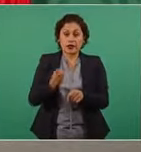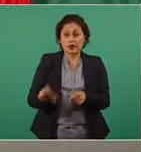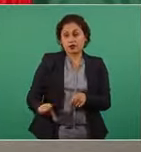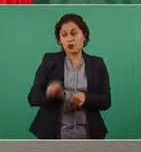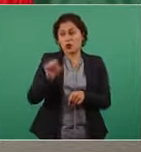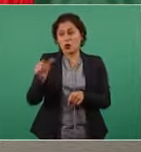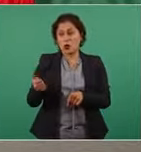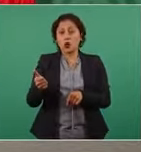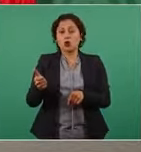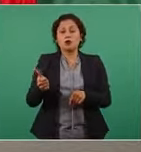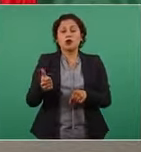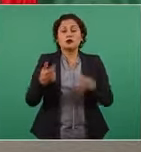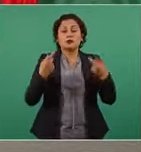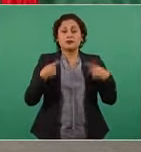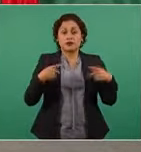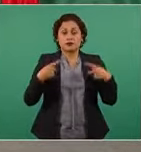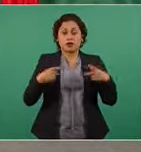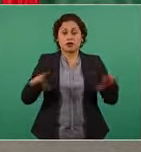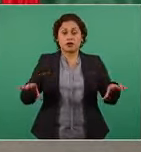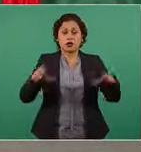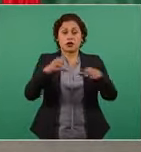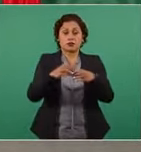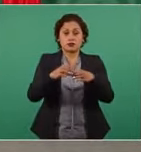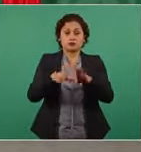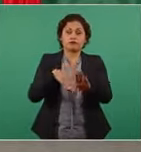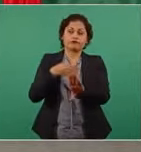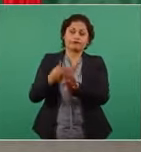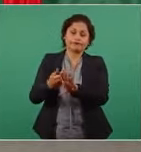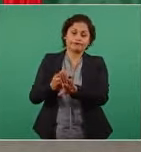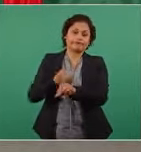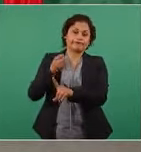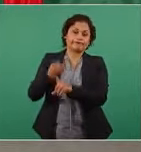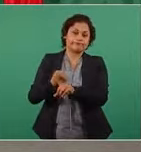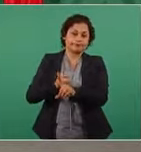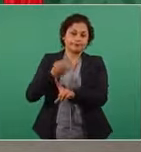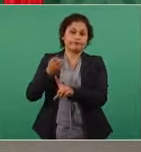a llamar